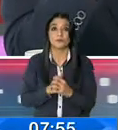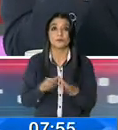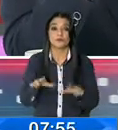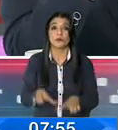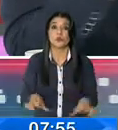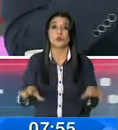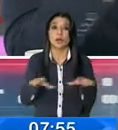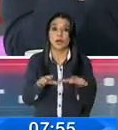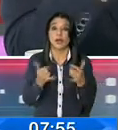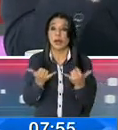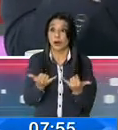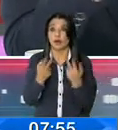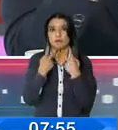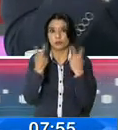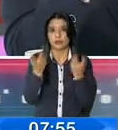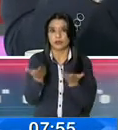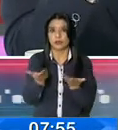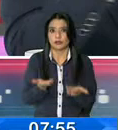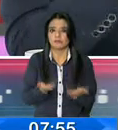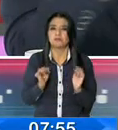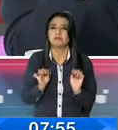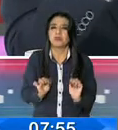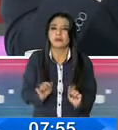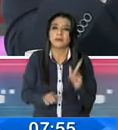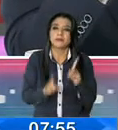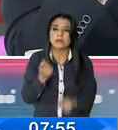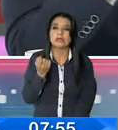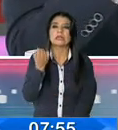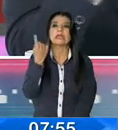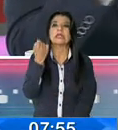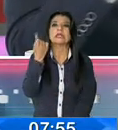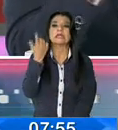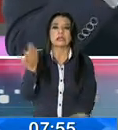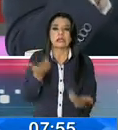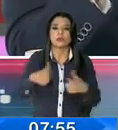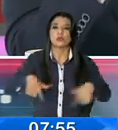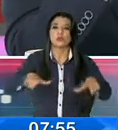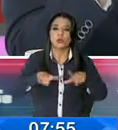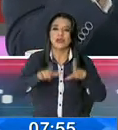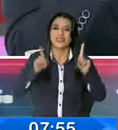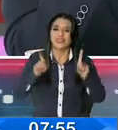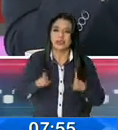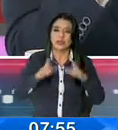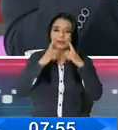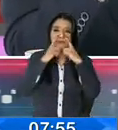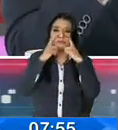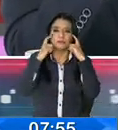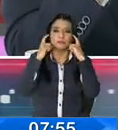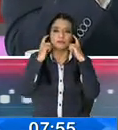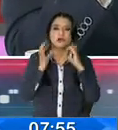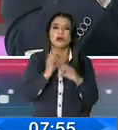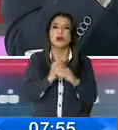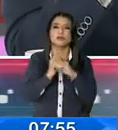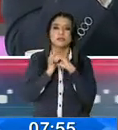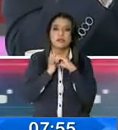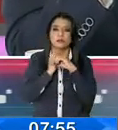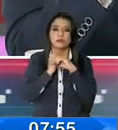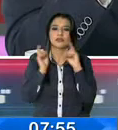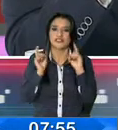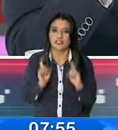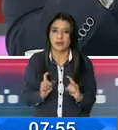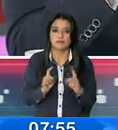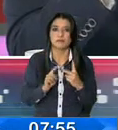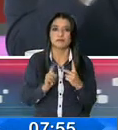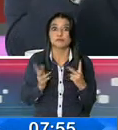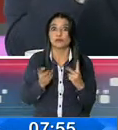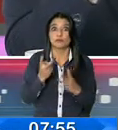habilitados? Lo que vamos a hablar para que la ciudadanía entienda, ¿cuáles son los sitios donde debe portar obligatoriamente la mascarilla? Y bueno, ¿y cómo